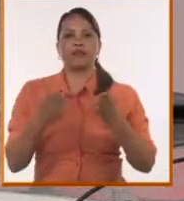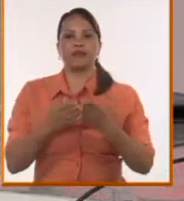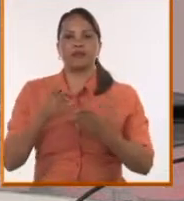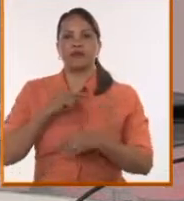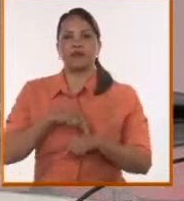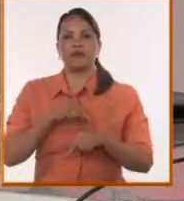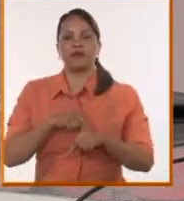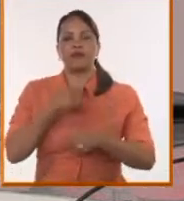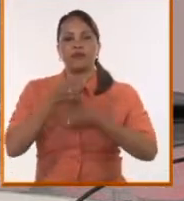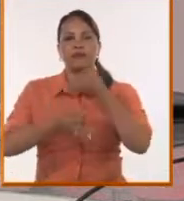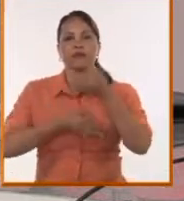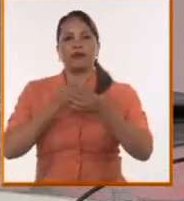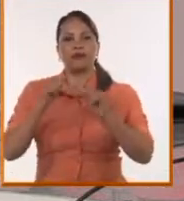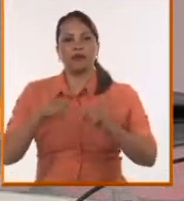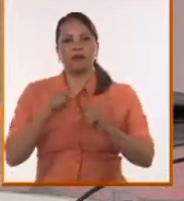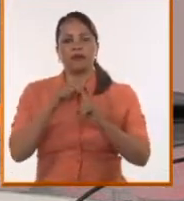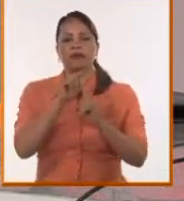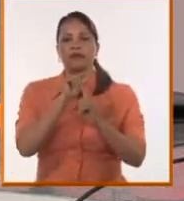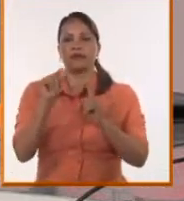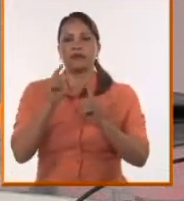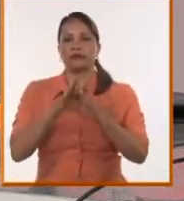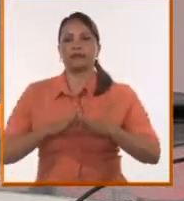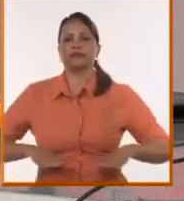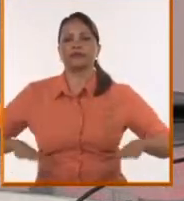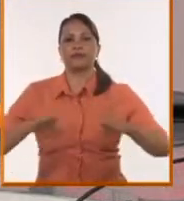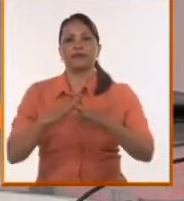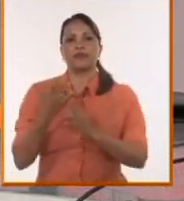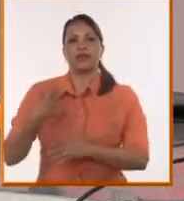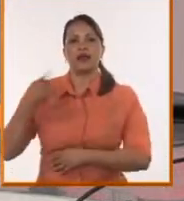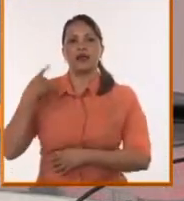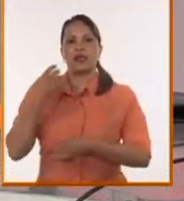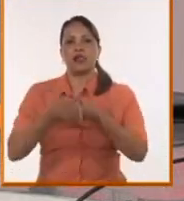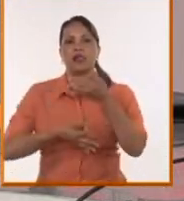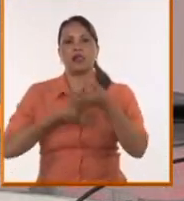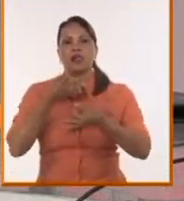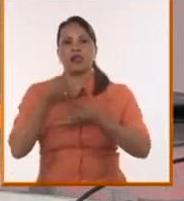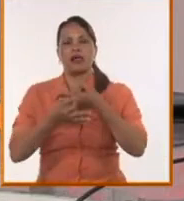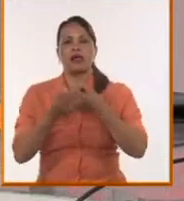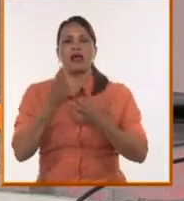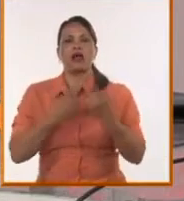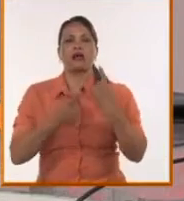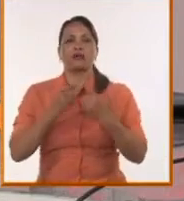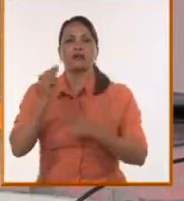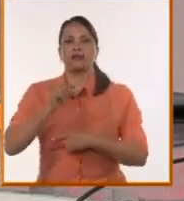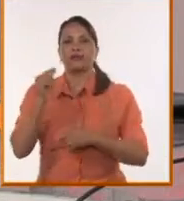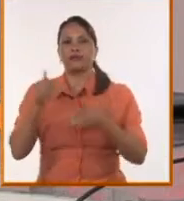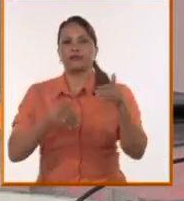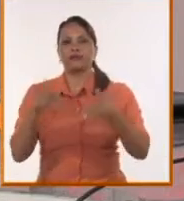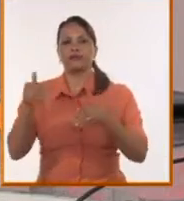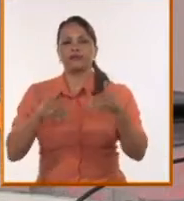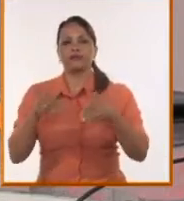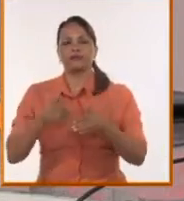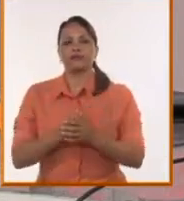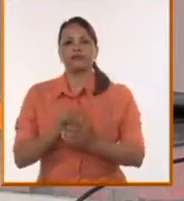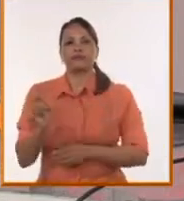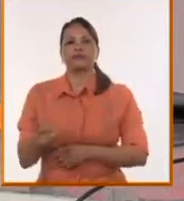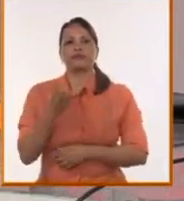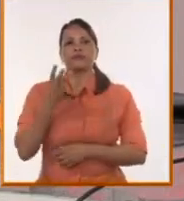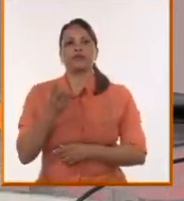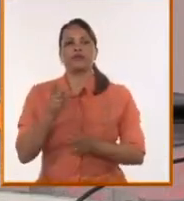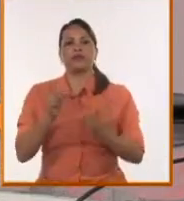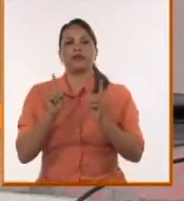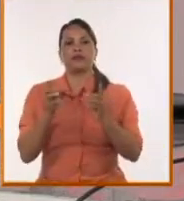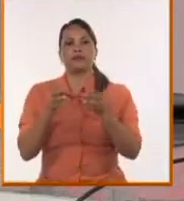convocar como tema a nuestra mesa redonda. Ayer estuvimos hablando con algunos de los participantes en el tercer coloquio